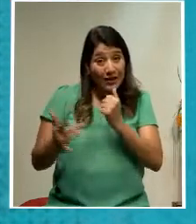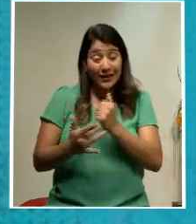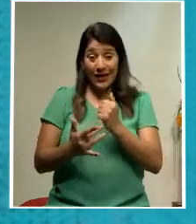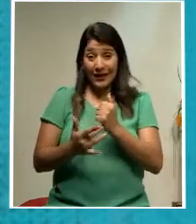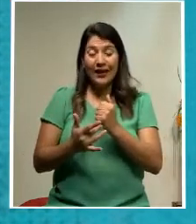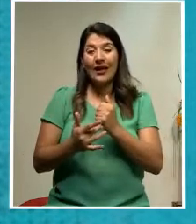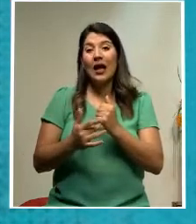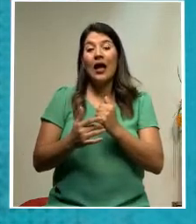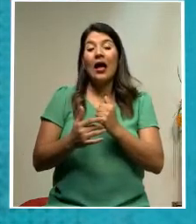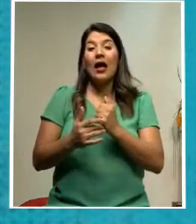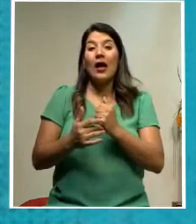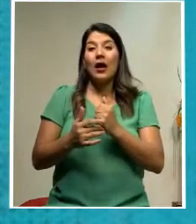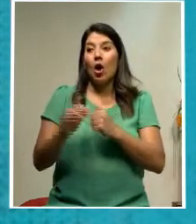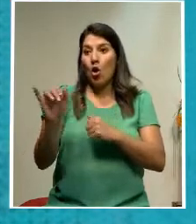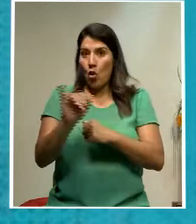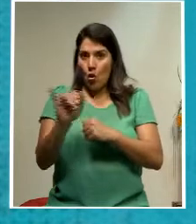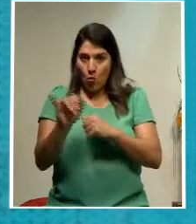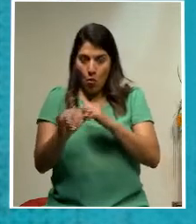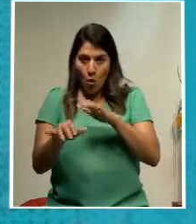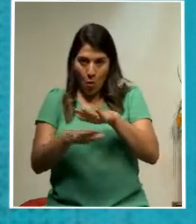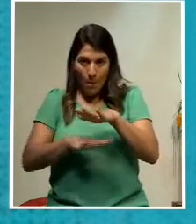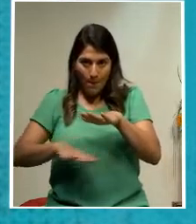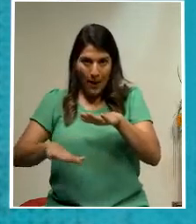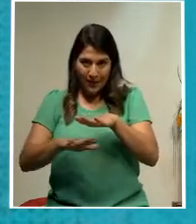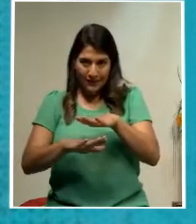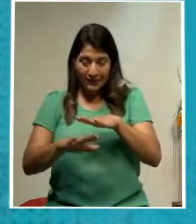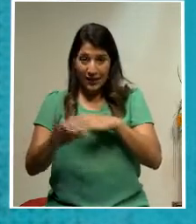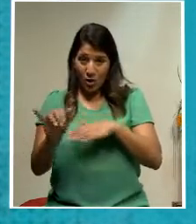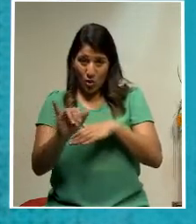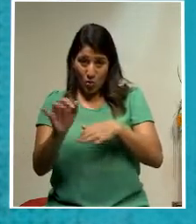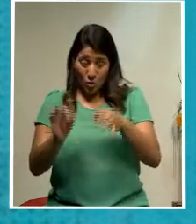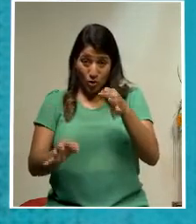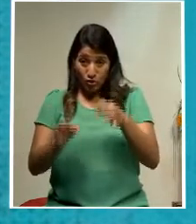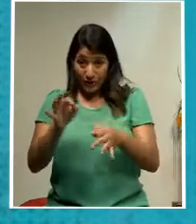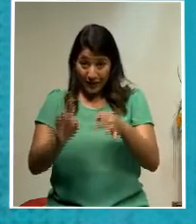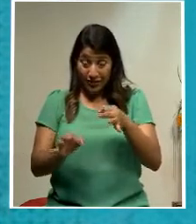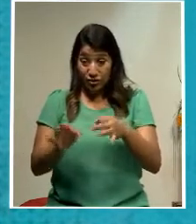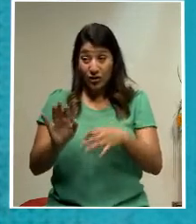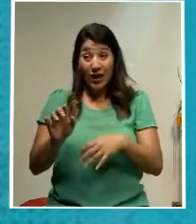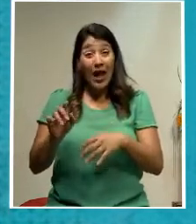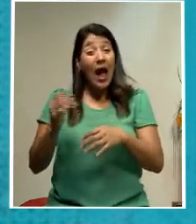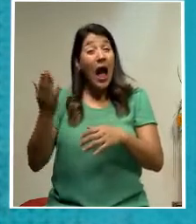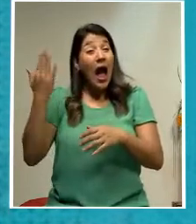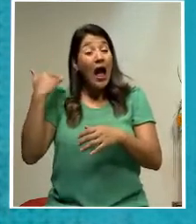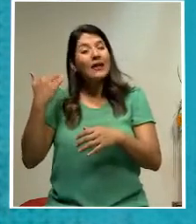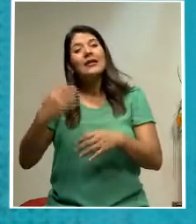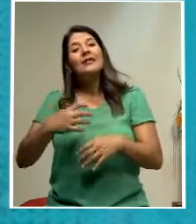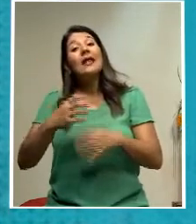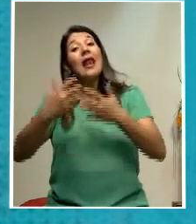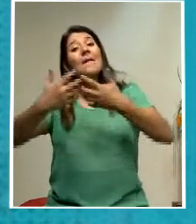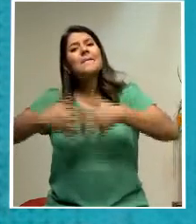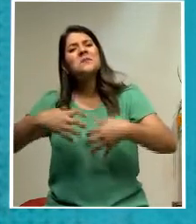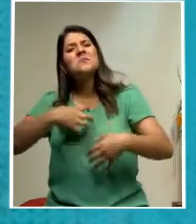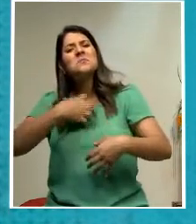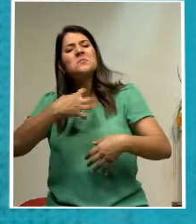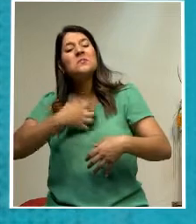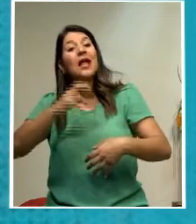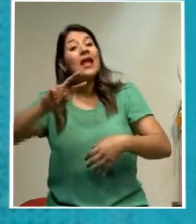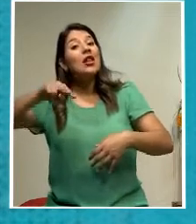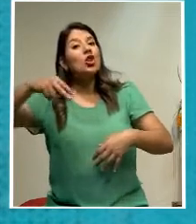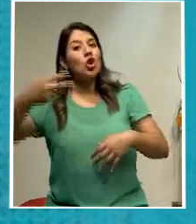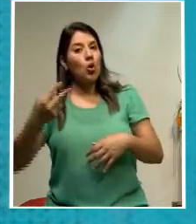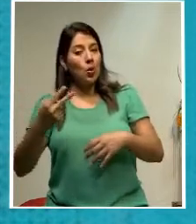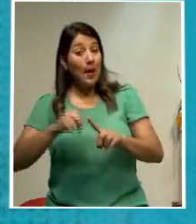inclusive quiero decirle que originalmente el reclamo de la empresa era más del doble de lo que se le reconoció